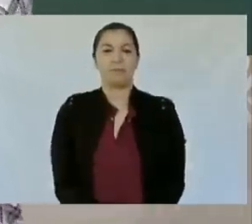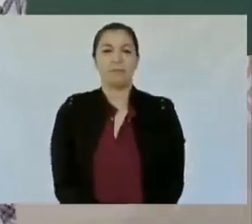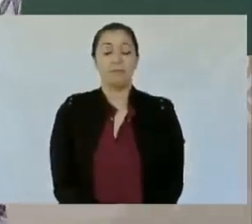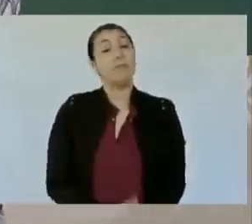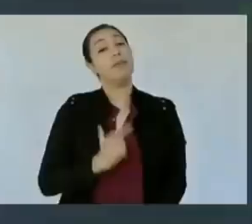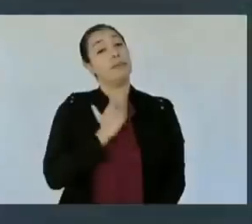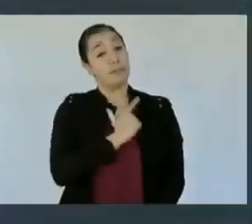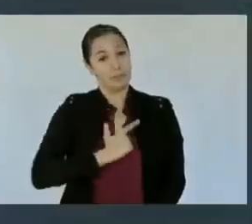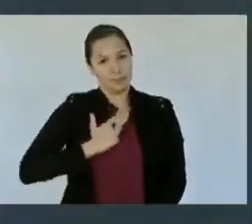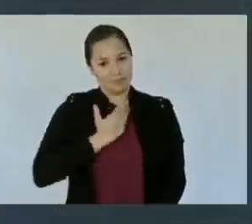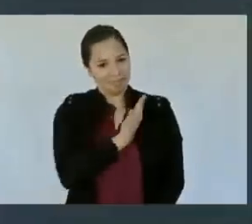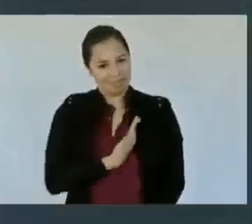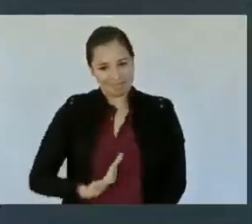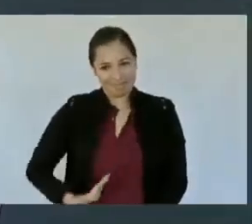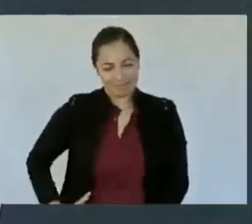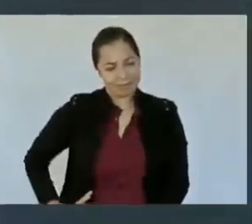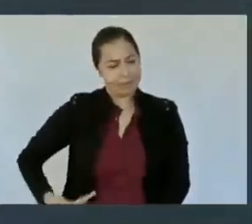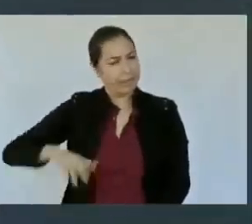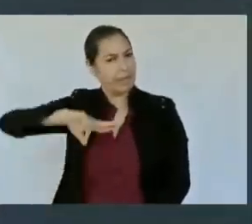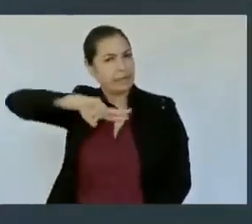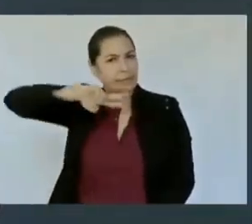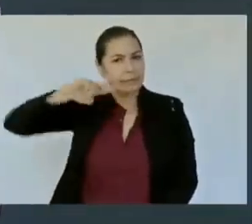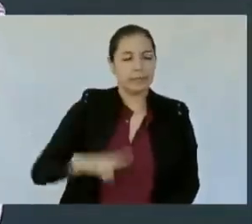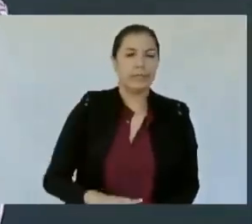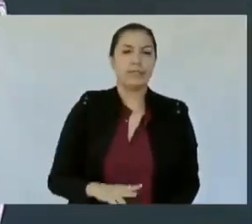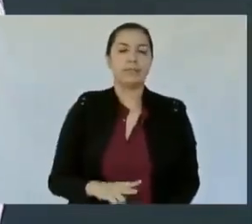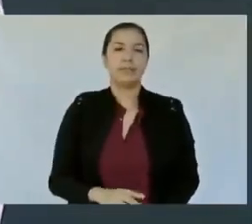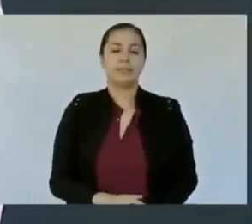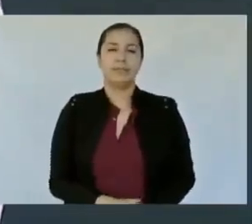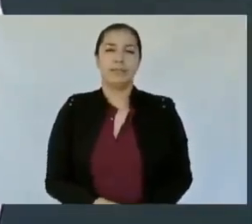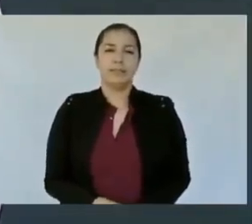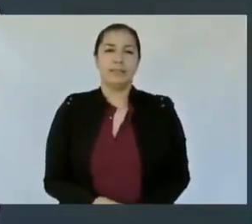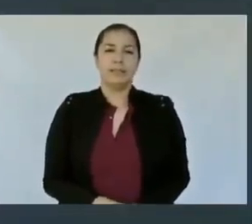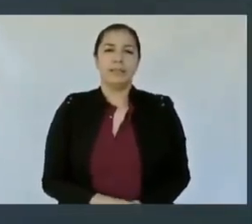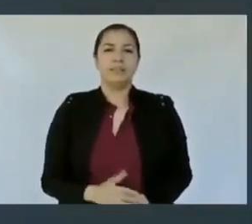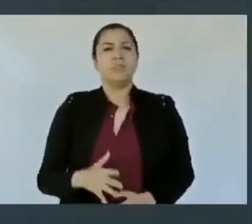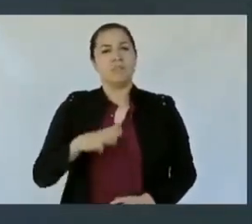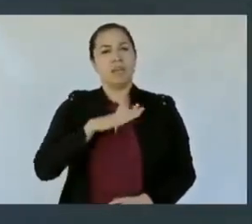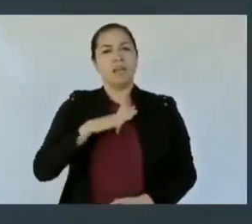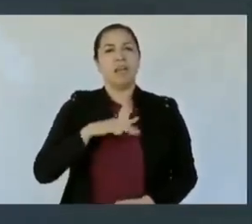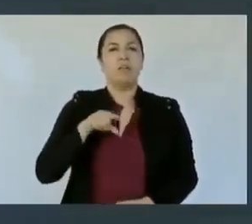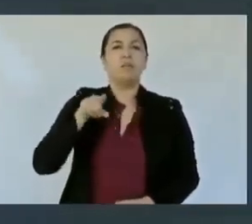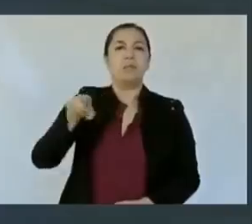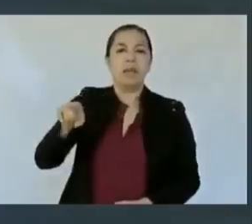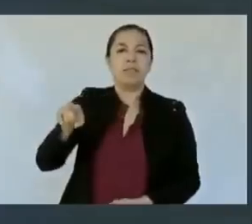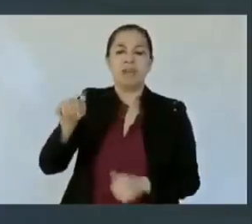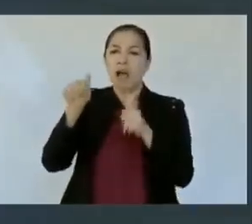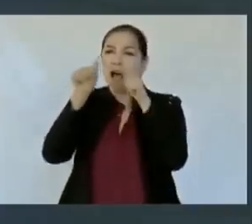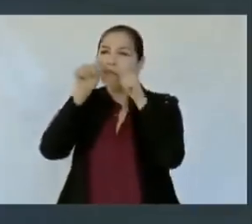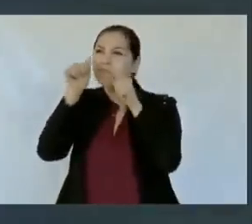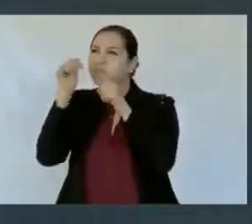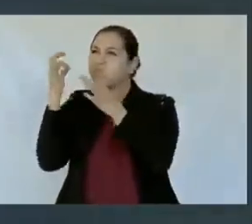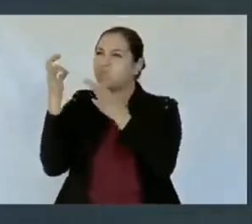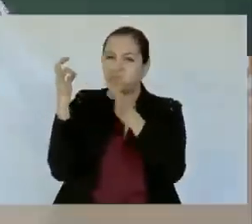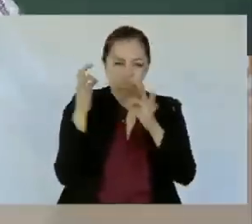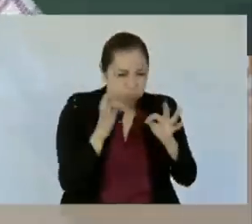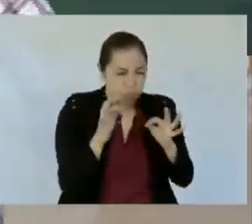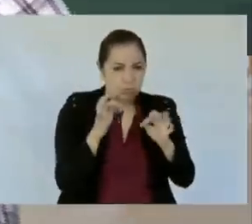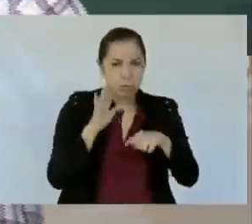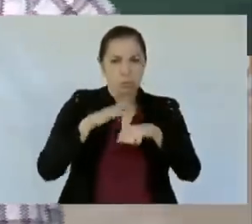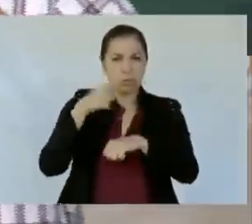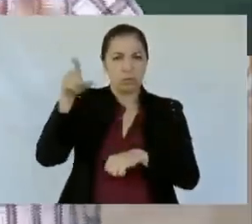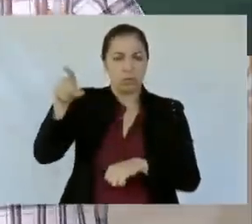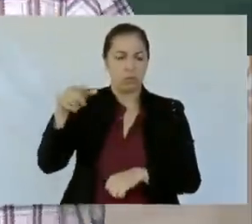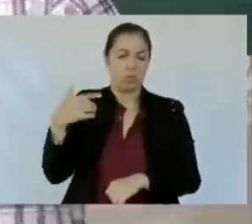gusto, presidente, que realmente haya volteado hacia acá, porque usted es un hombre de un